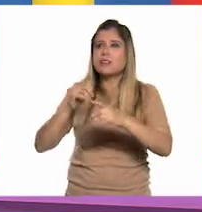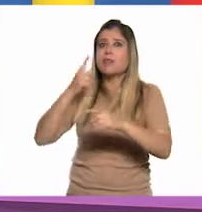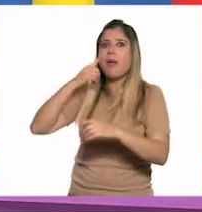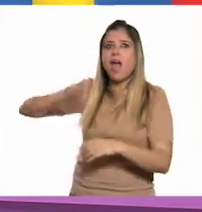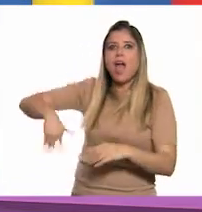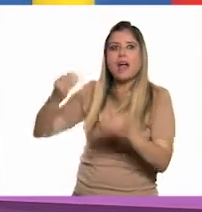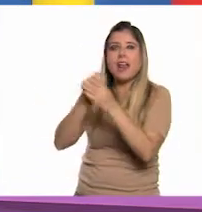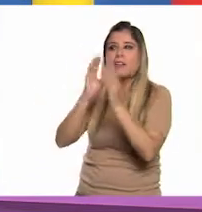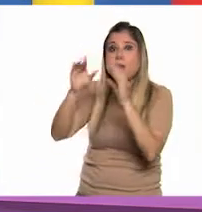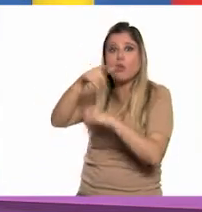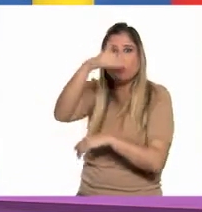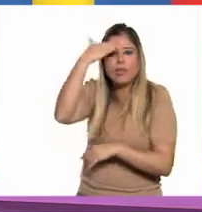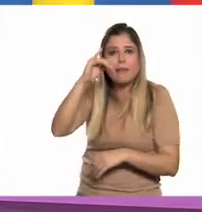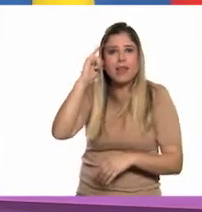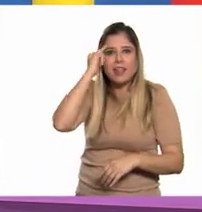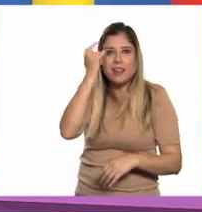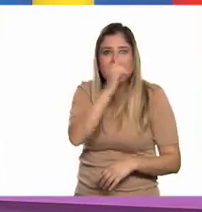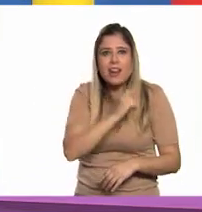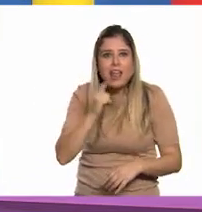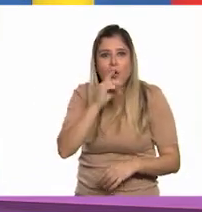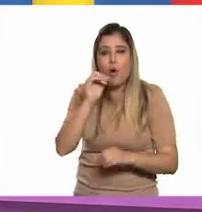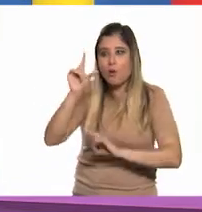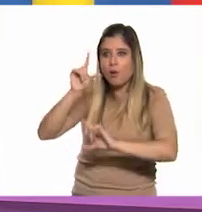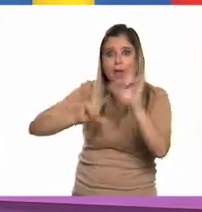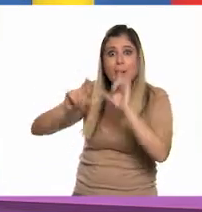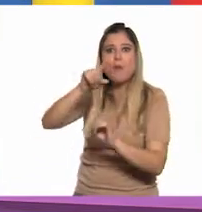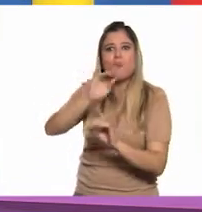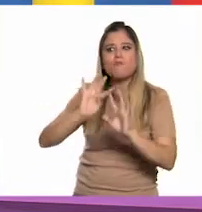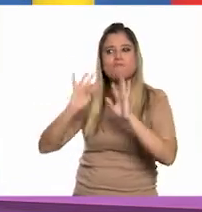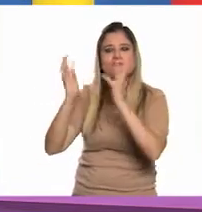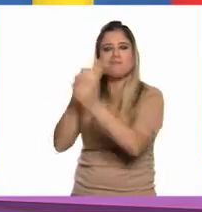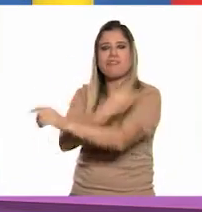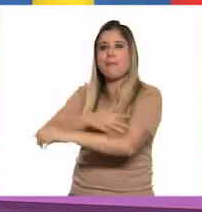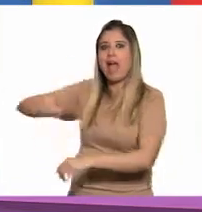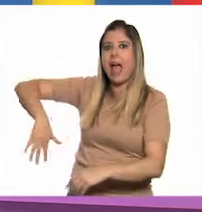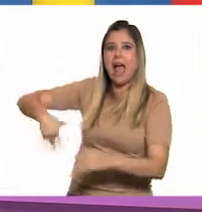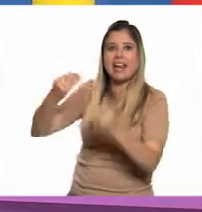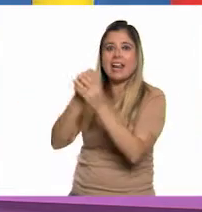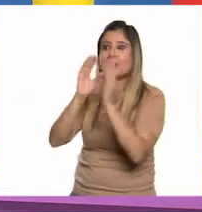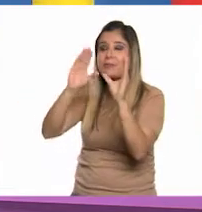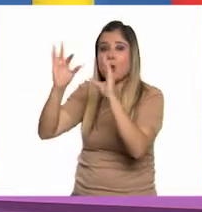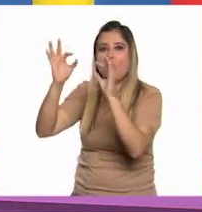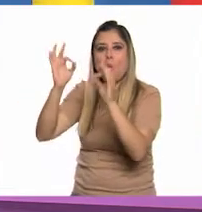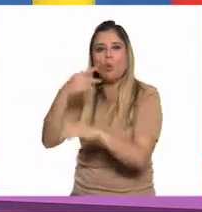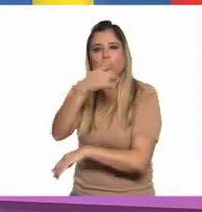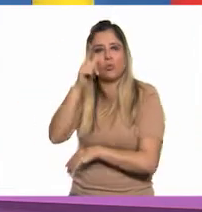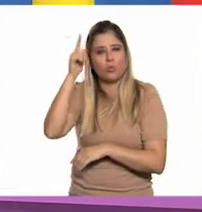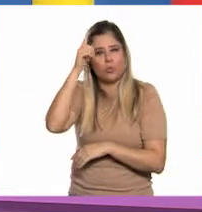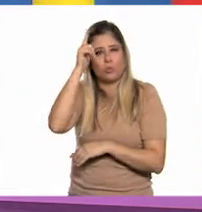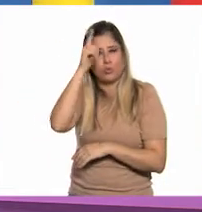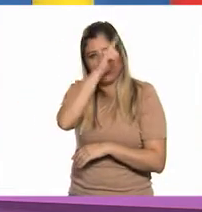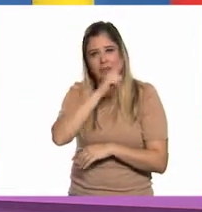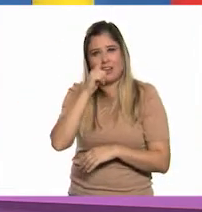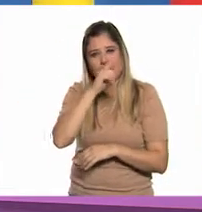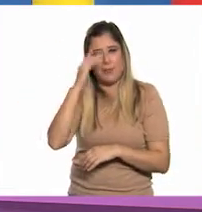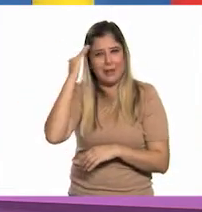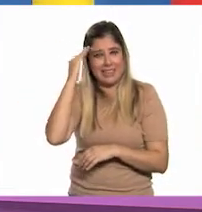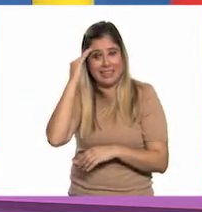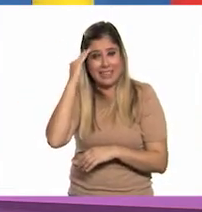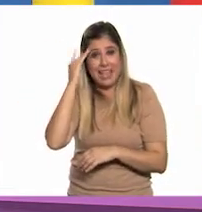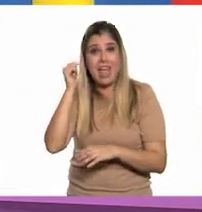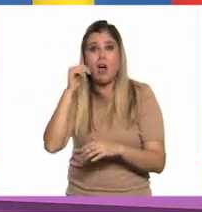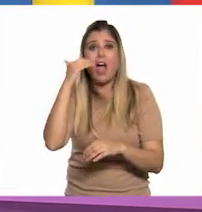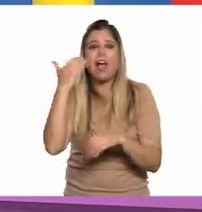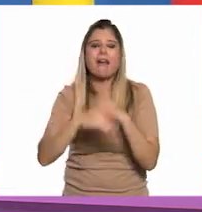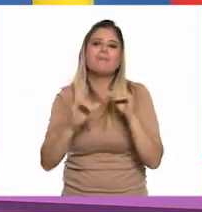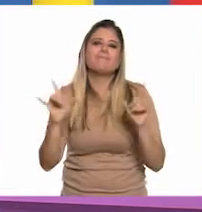una lengua indígena aprovecha también este momento para practicarla y platica con tu familia en tu lengua materna. Por hoy hemos terminado con